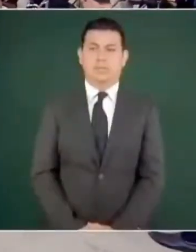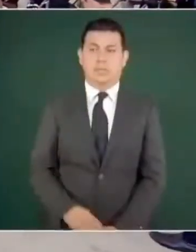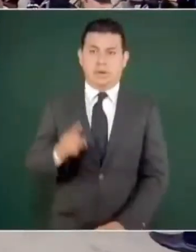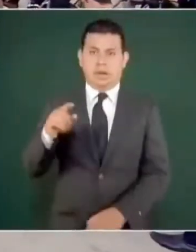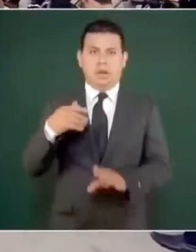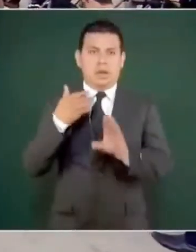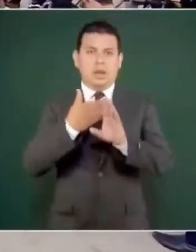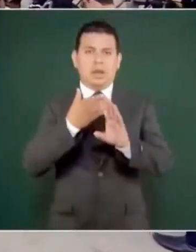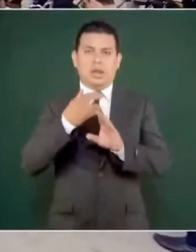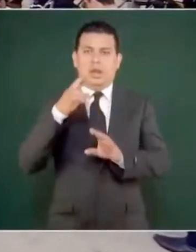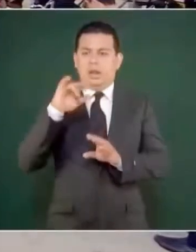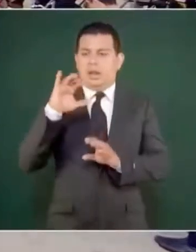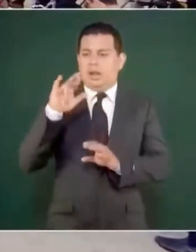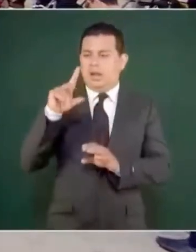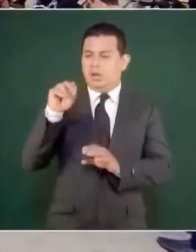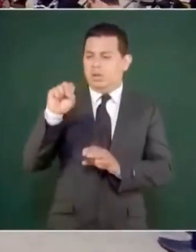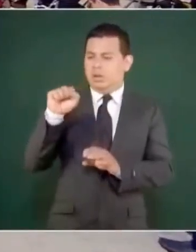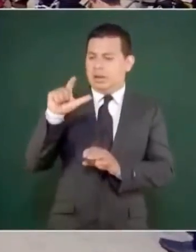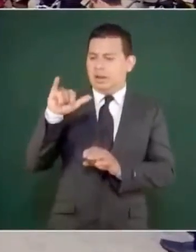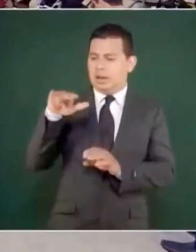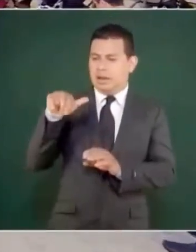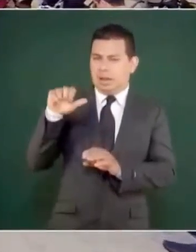le duplicamos la deuda.